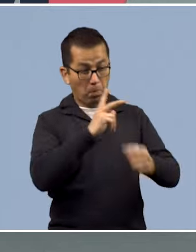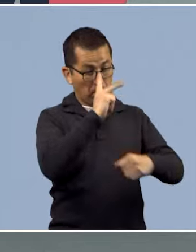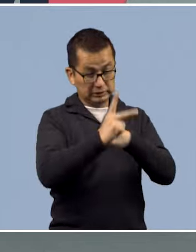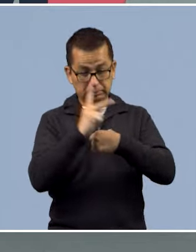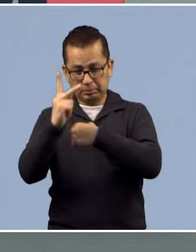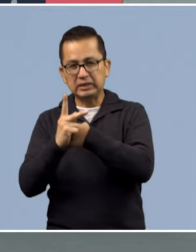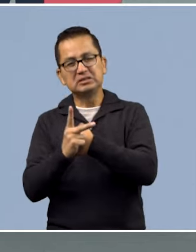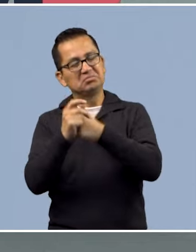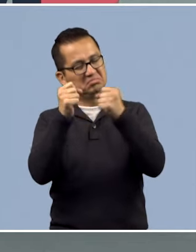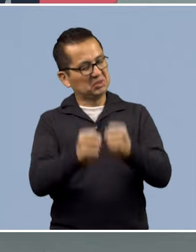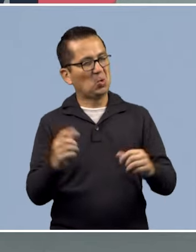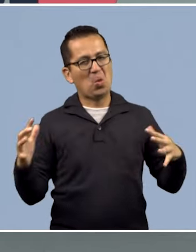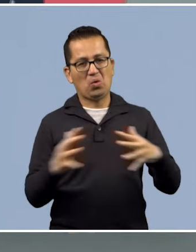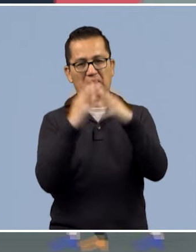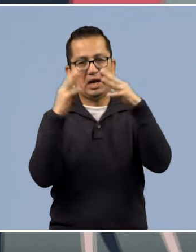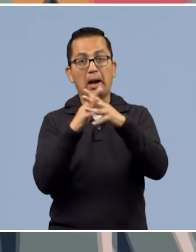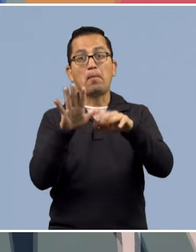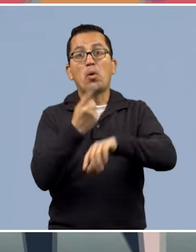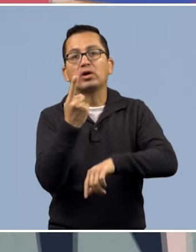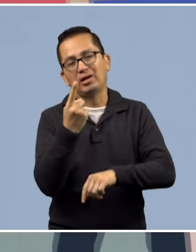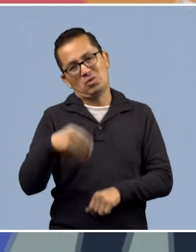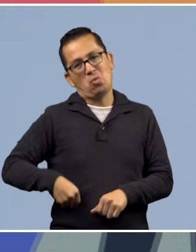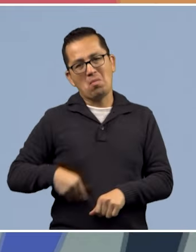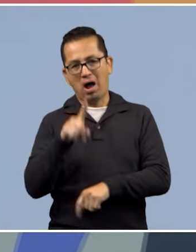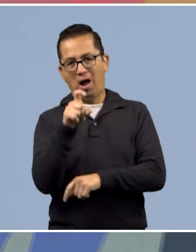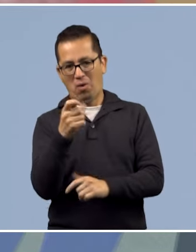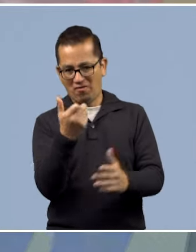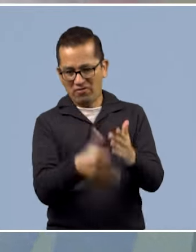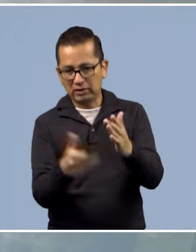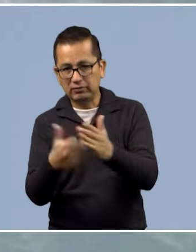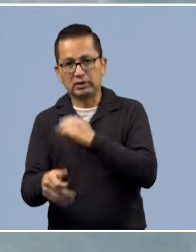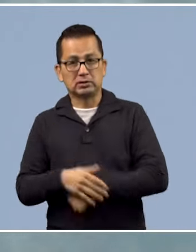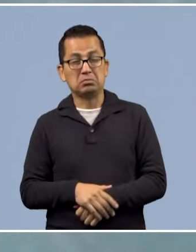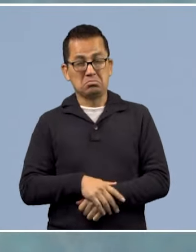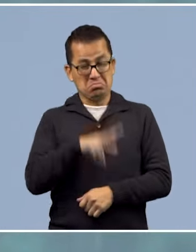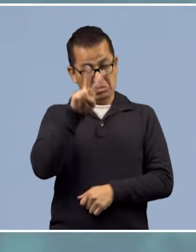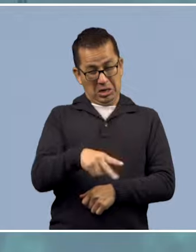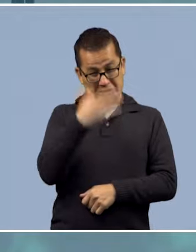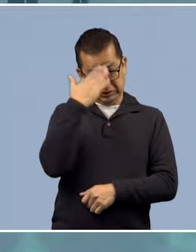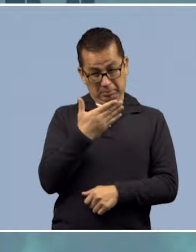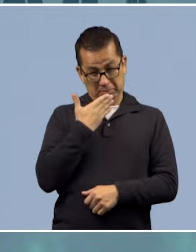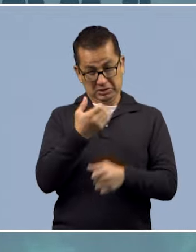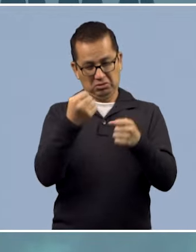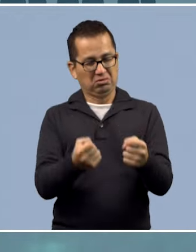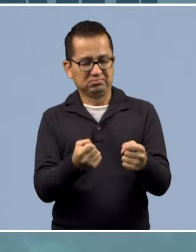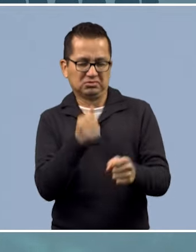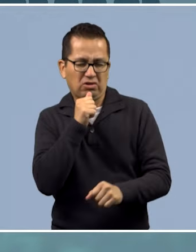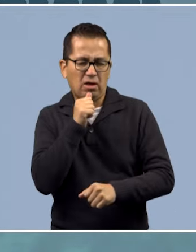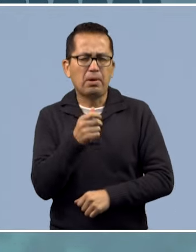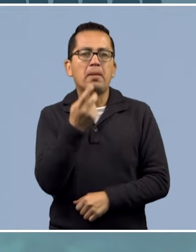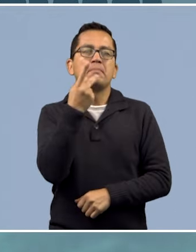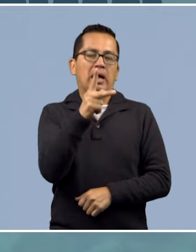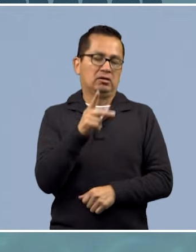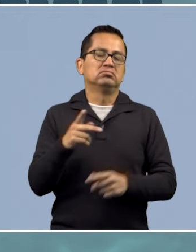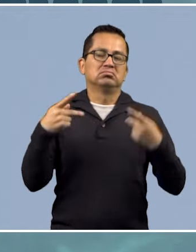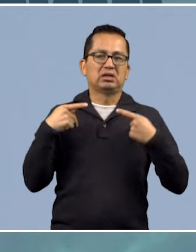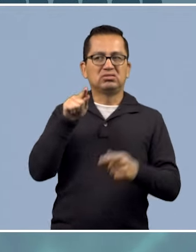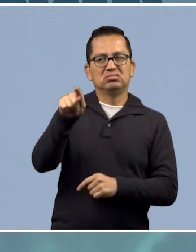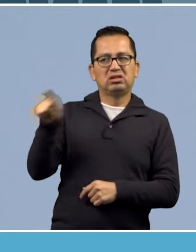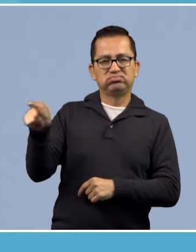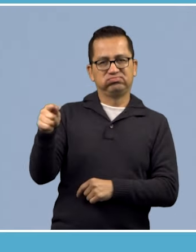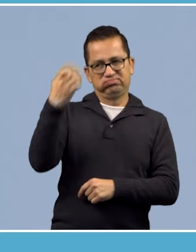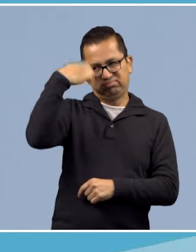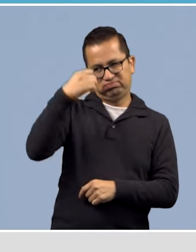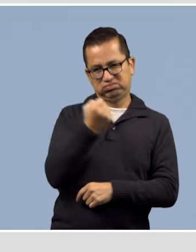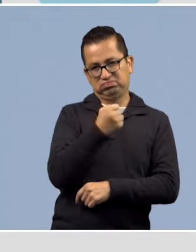agua. Eso no lo sabemos con certeza. Sin embargo, hoy en día los expertos nos alientan a cuidarla y ahorrarla lo más